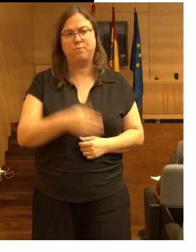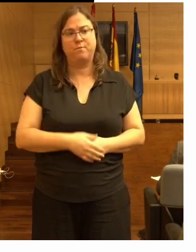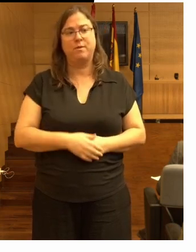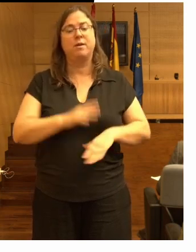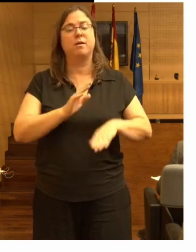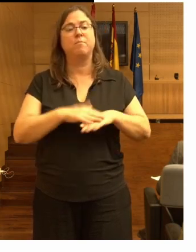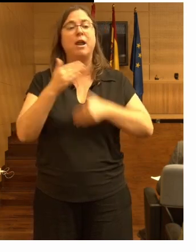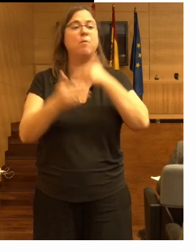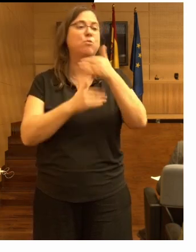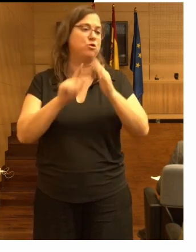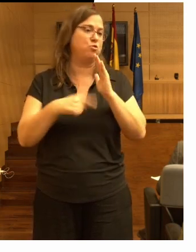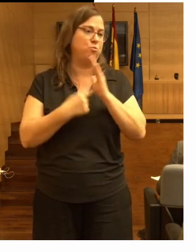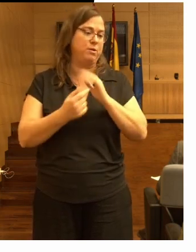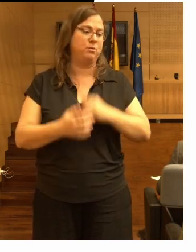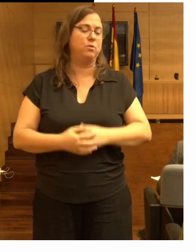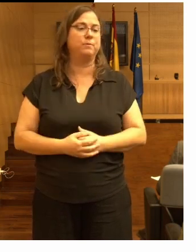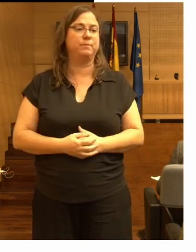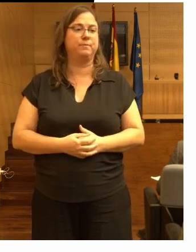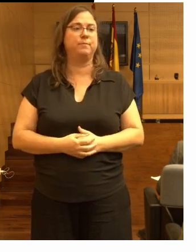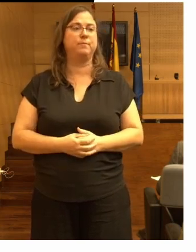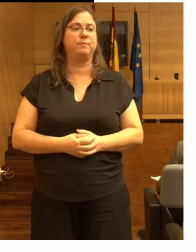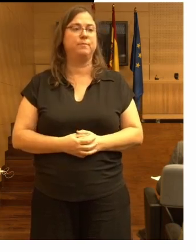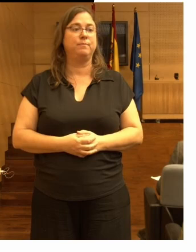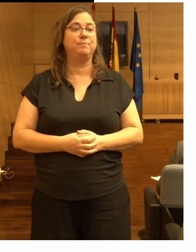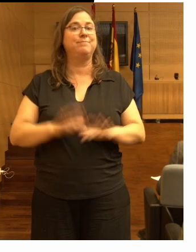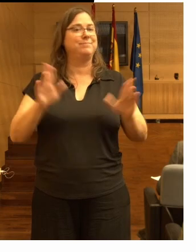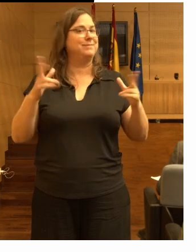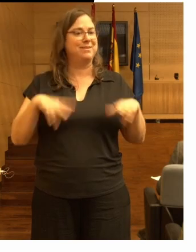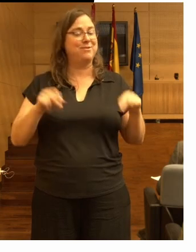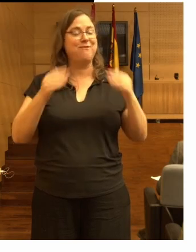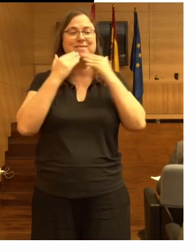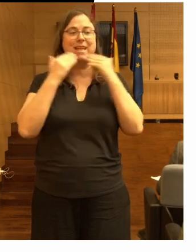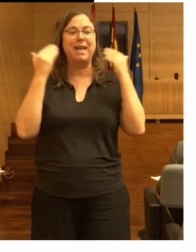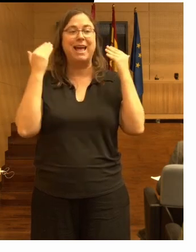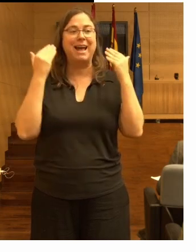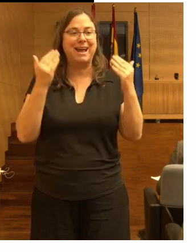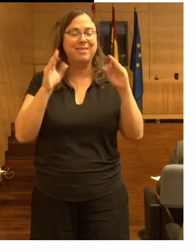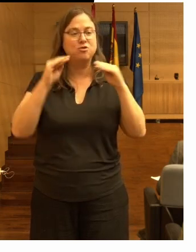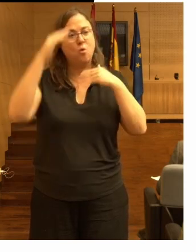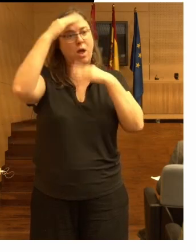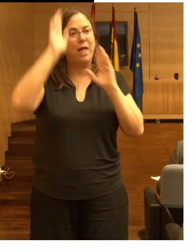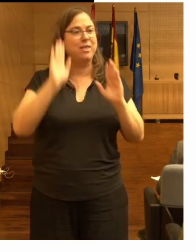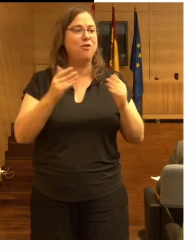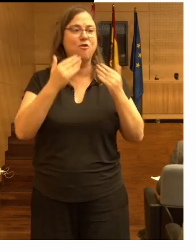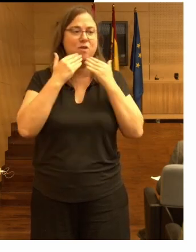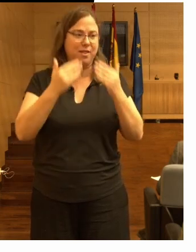todo el proceso y con esto les doy las gracias por su atención